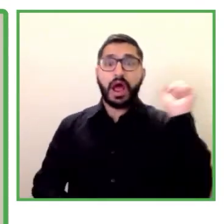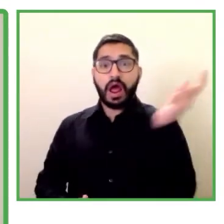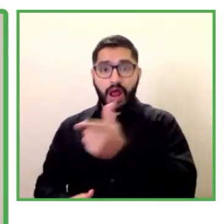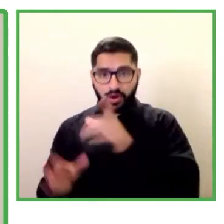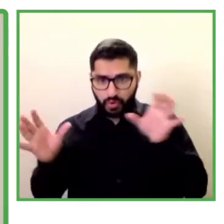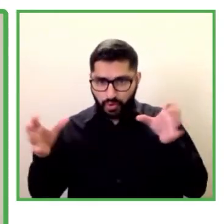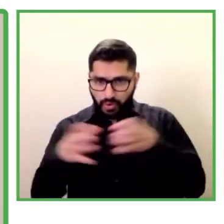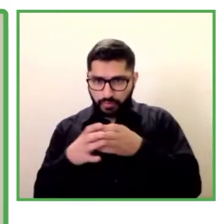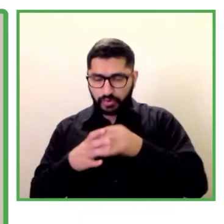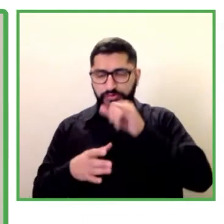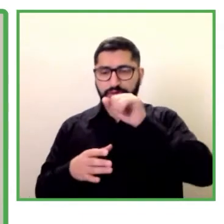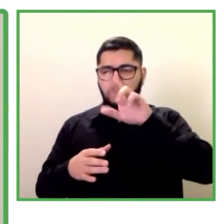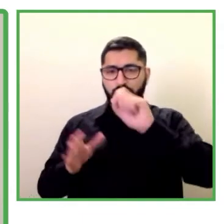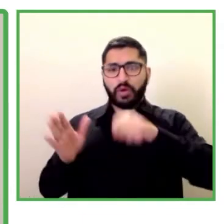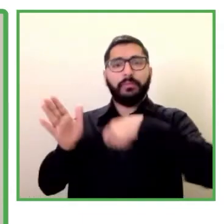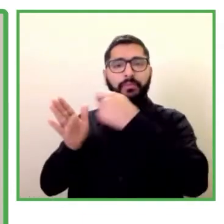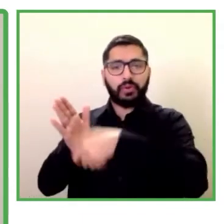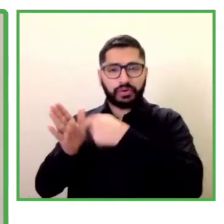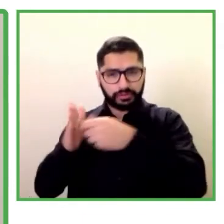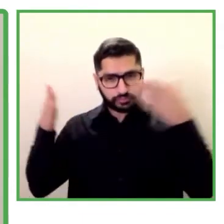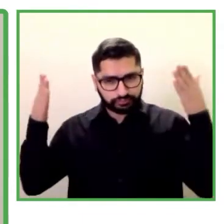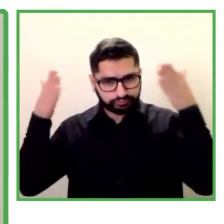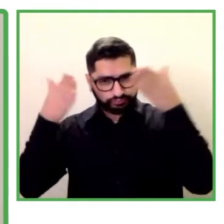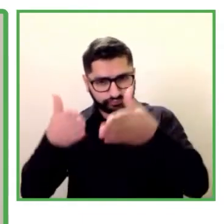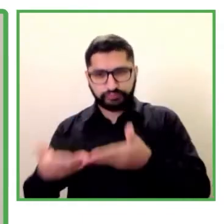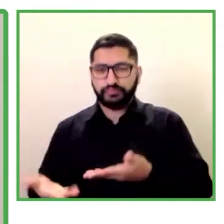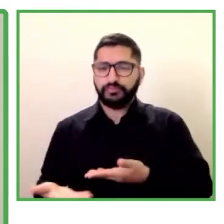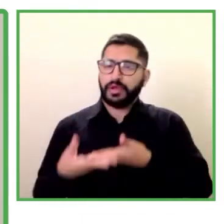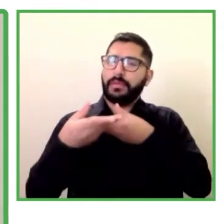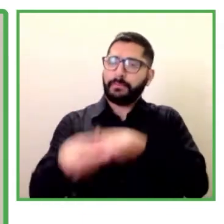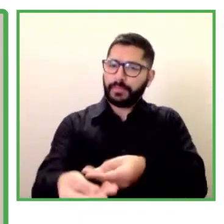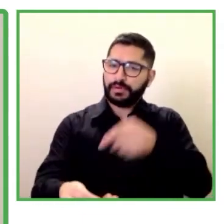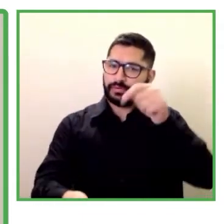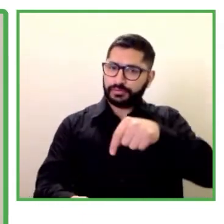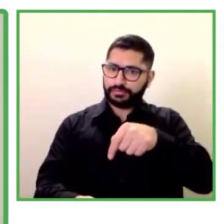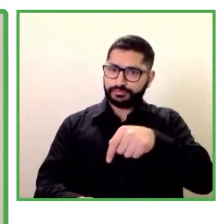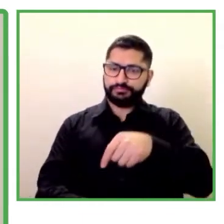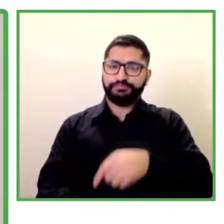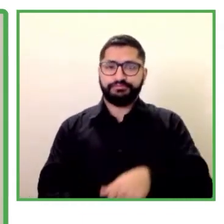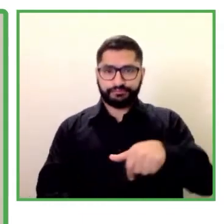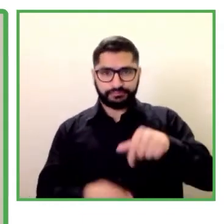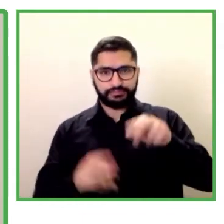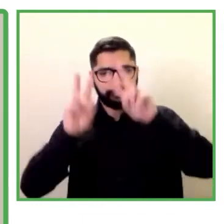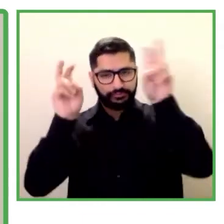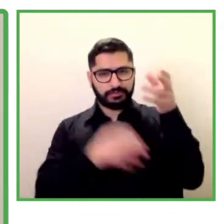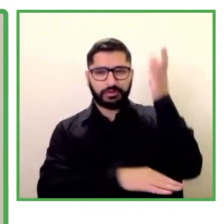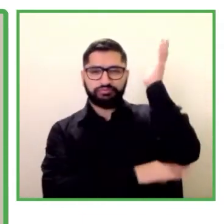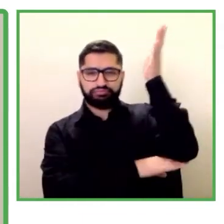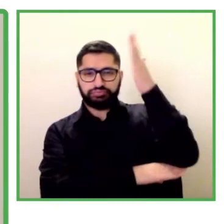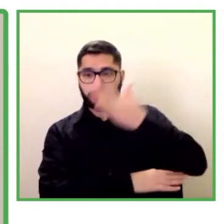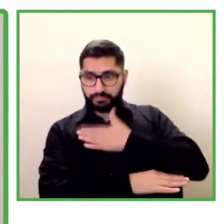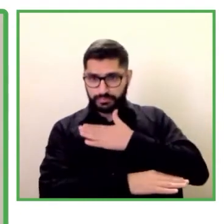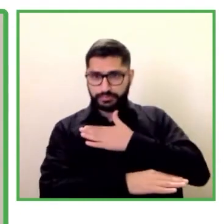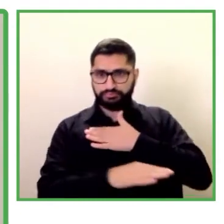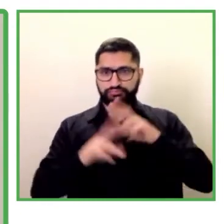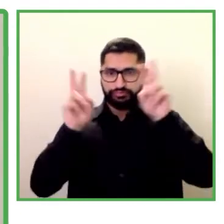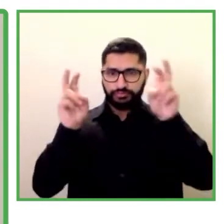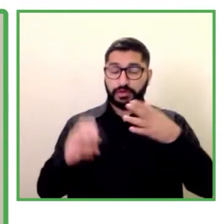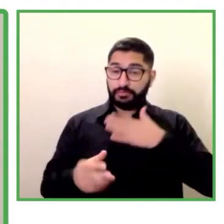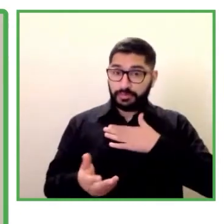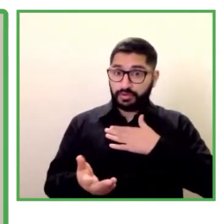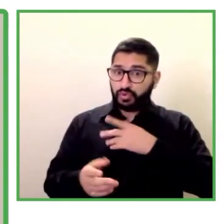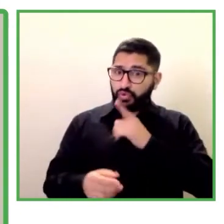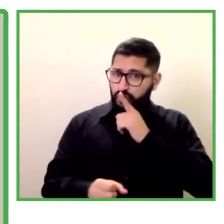para participar en este evento la verdad es muy importante para nosotros poder compartir un poco lo que estamos